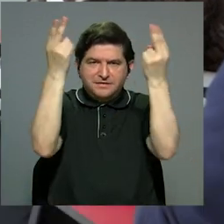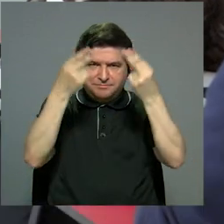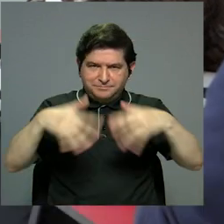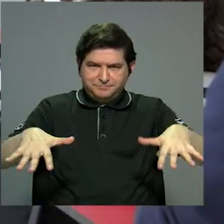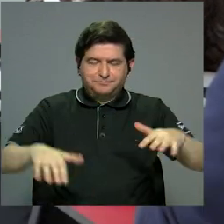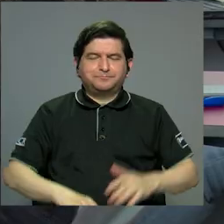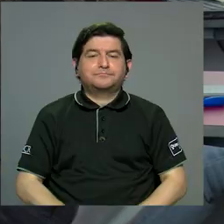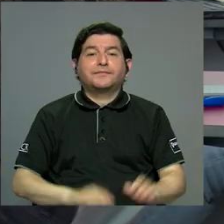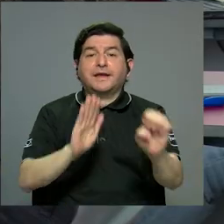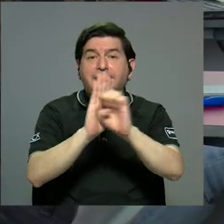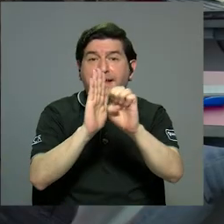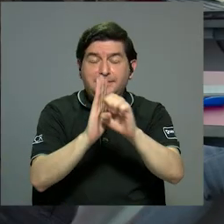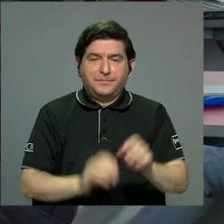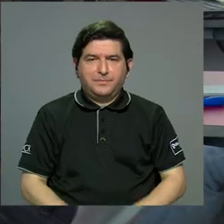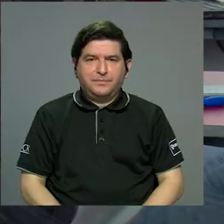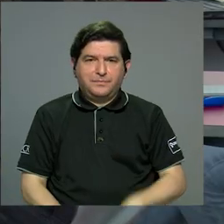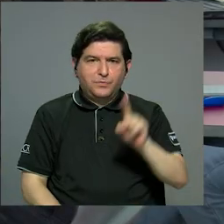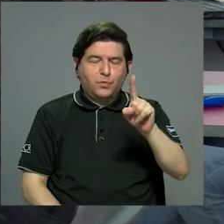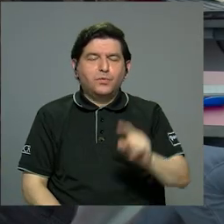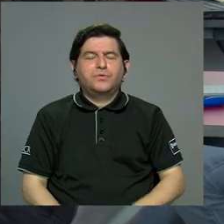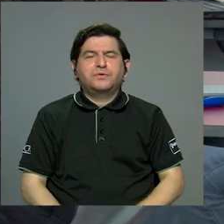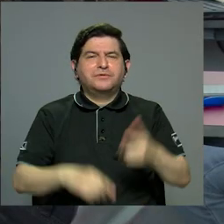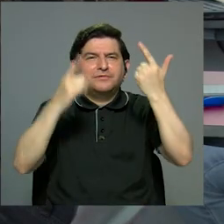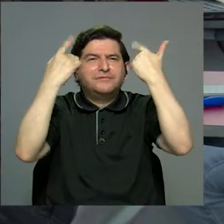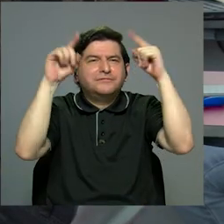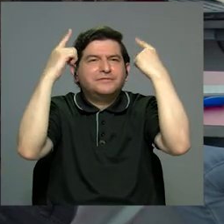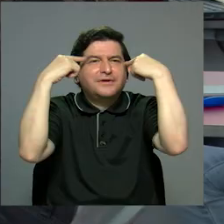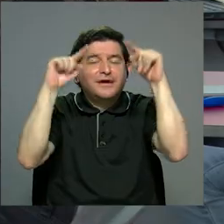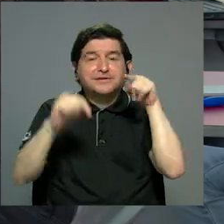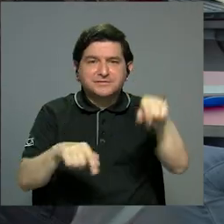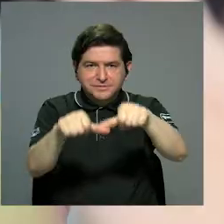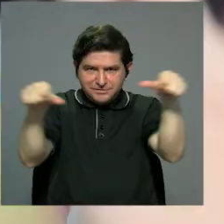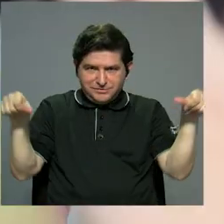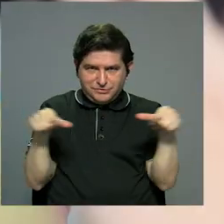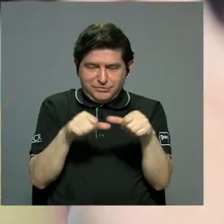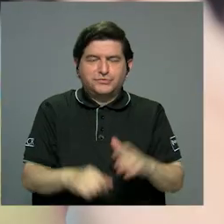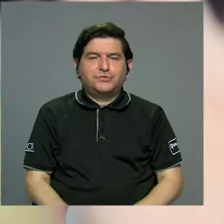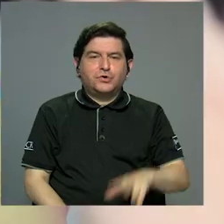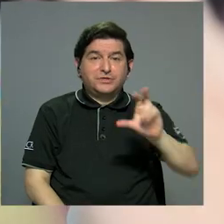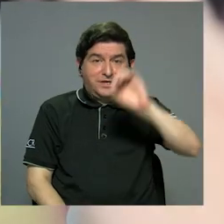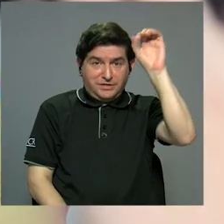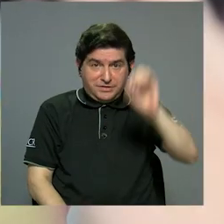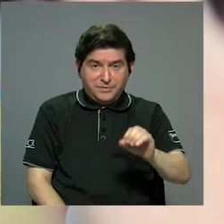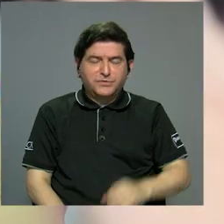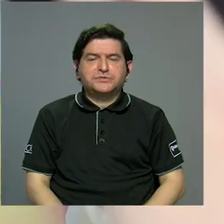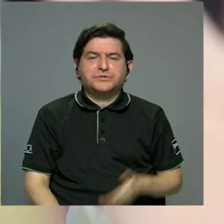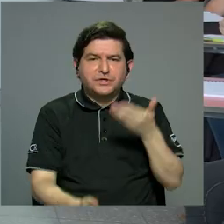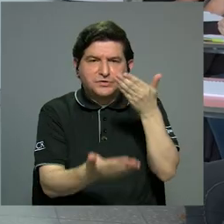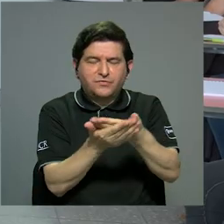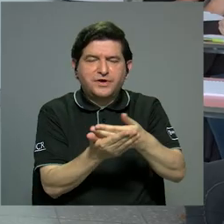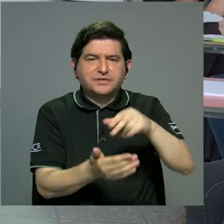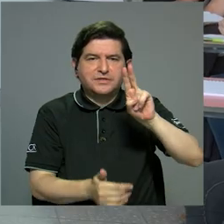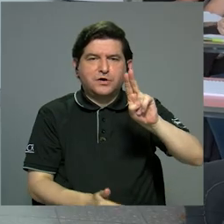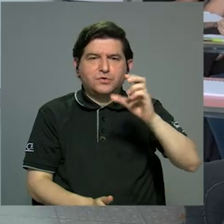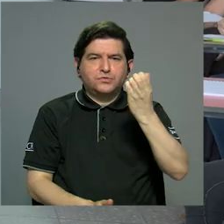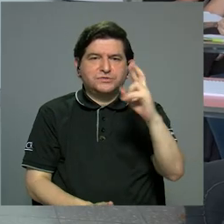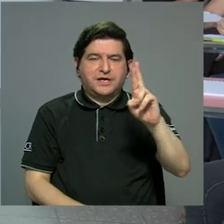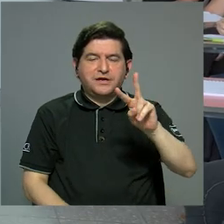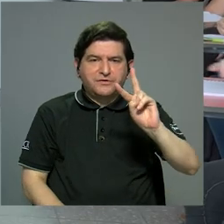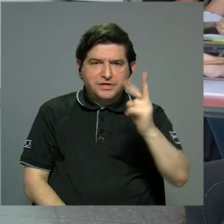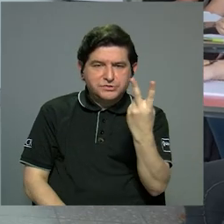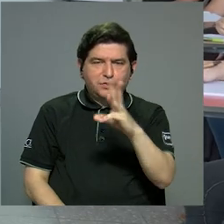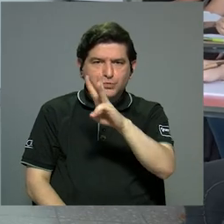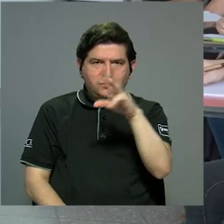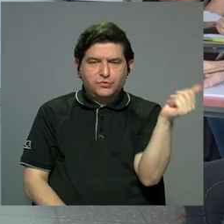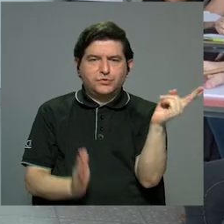virtualidad. Por ejemplo, uno de los logros positivos en ese sentido es que el 30% de la oferta UCR para este